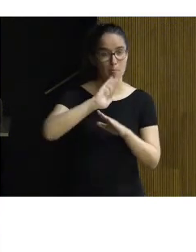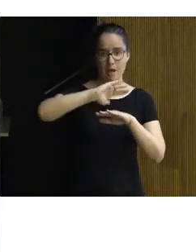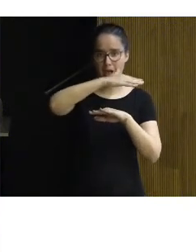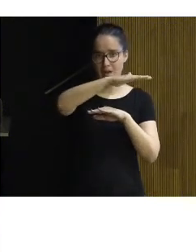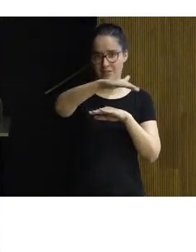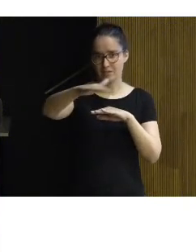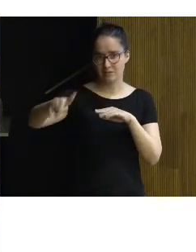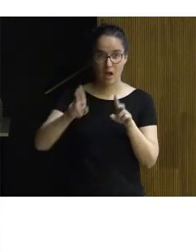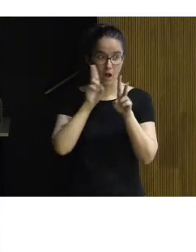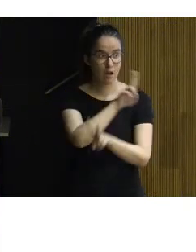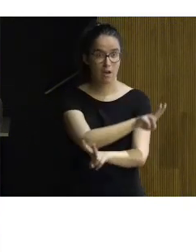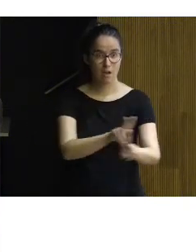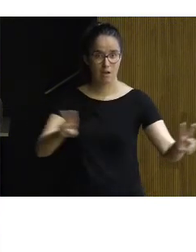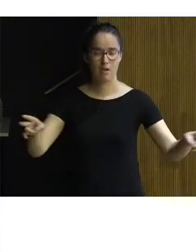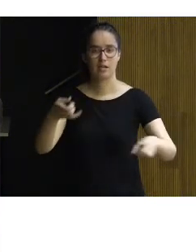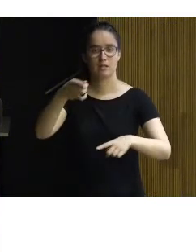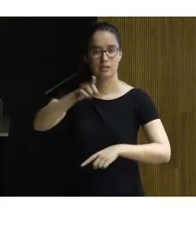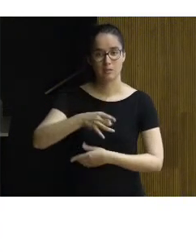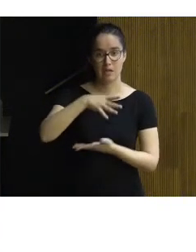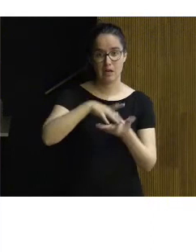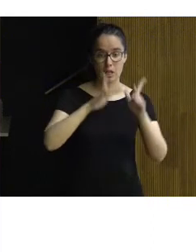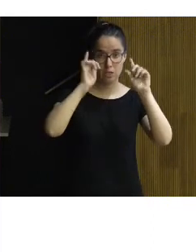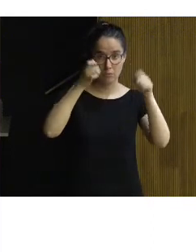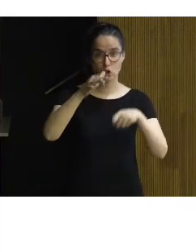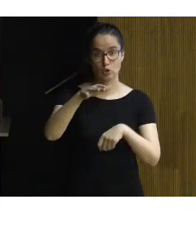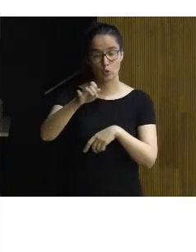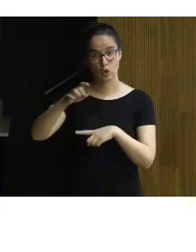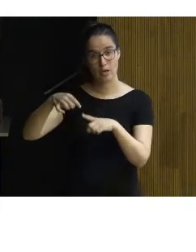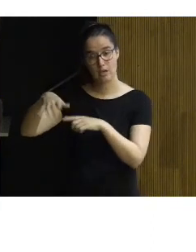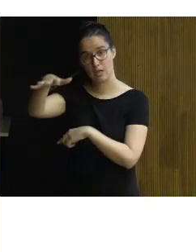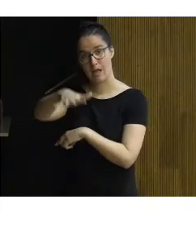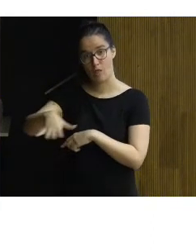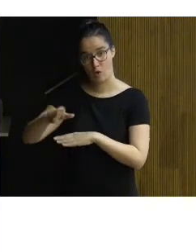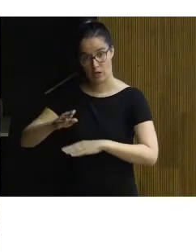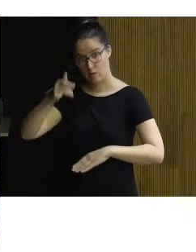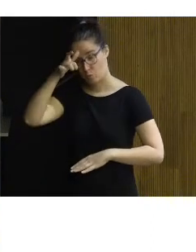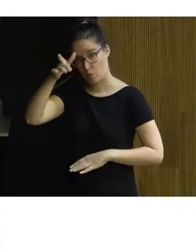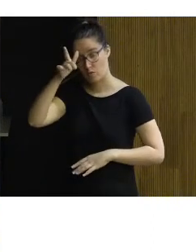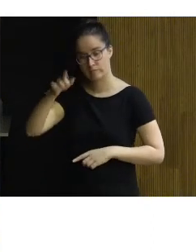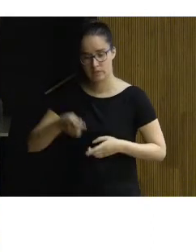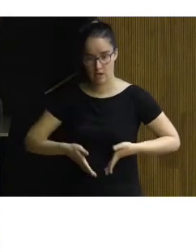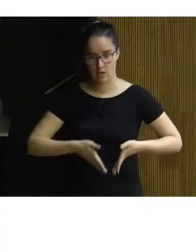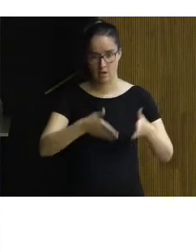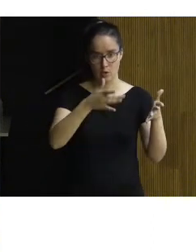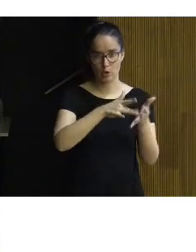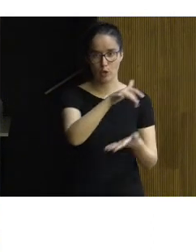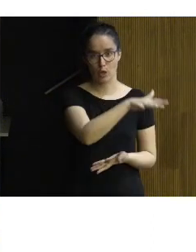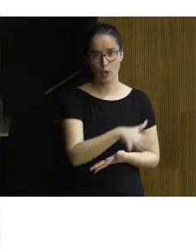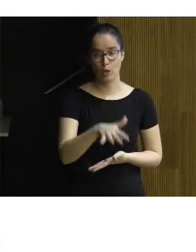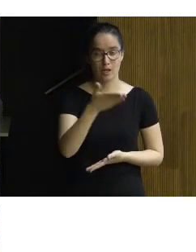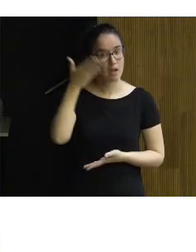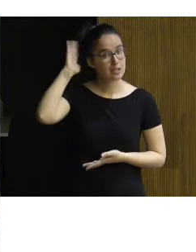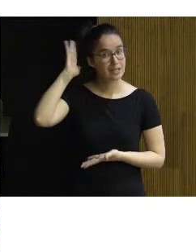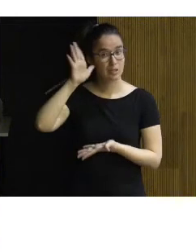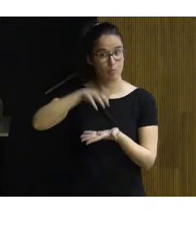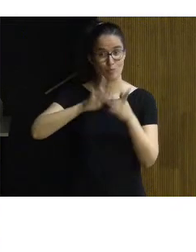entorno y también de la relación entre el monasterio de Suso y de Yuso ¿no? y a través de este camino llegamos a la parte de atrás